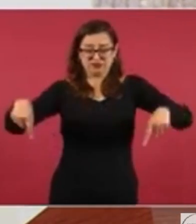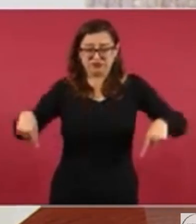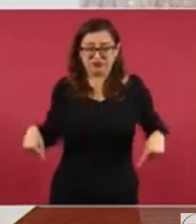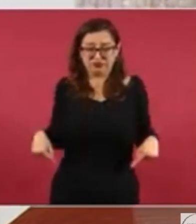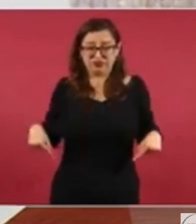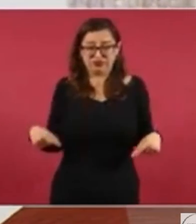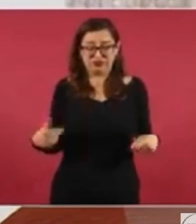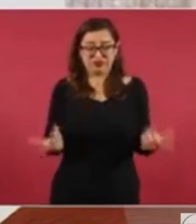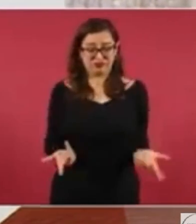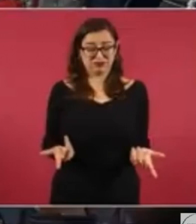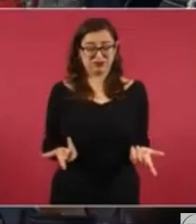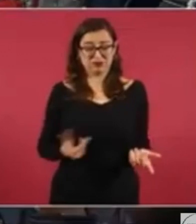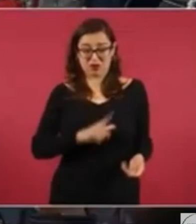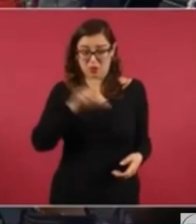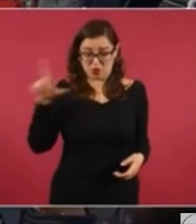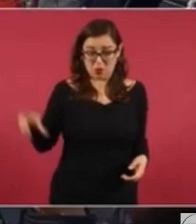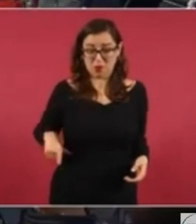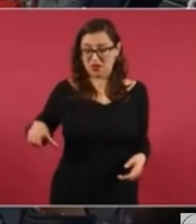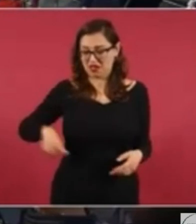público.